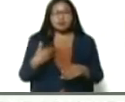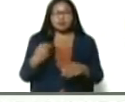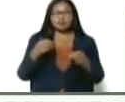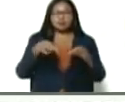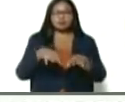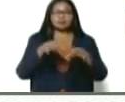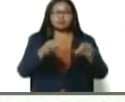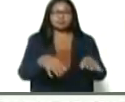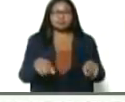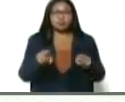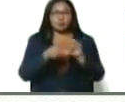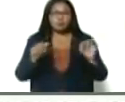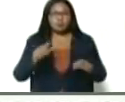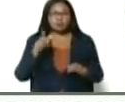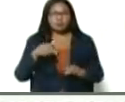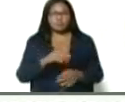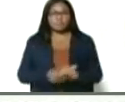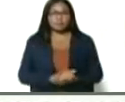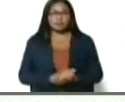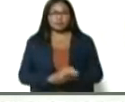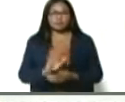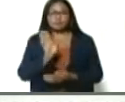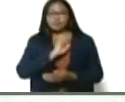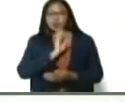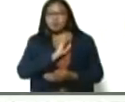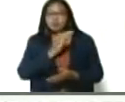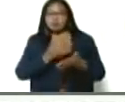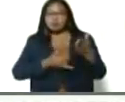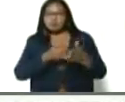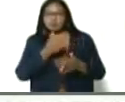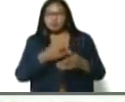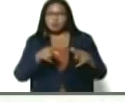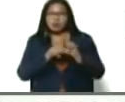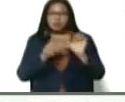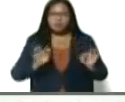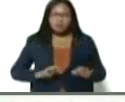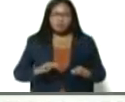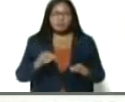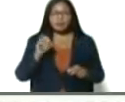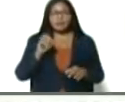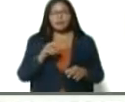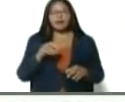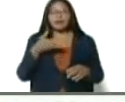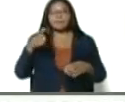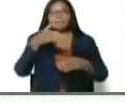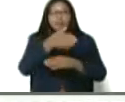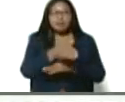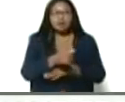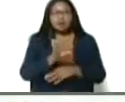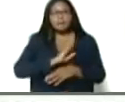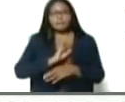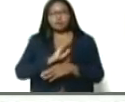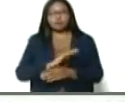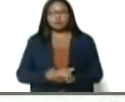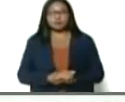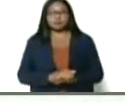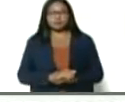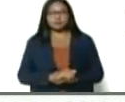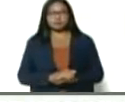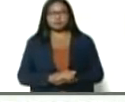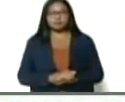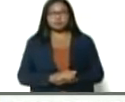campesinos, campesinas, legítimamente registrados en el RUNOPA, pescadores, pescadoras, agrourbanos, agrourbanas,